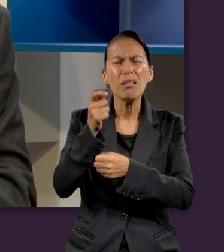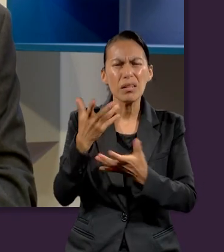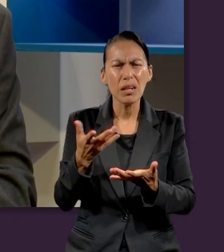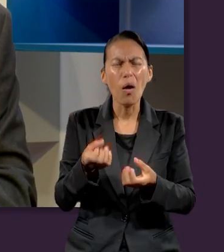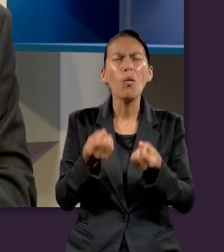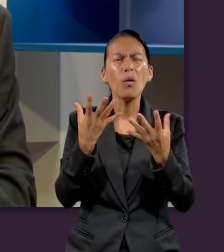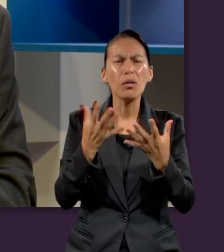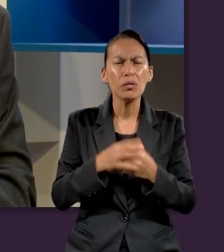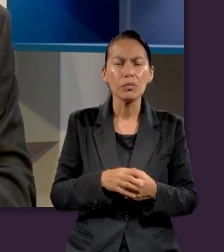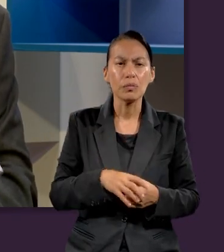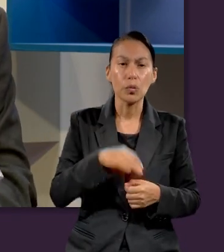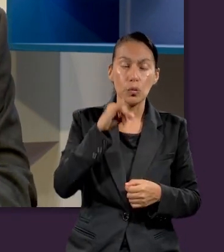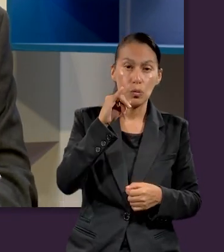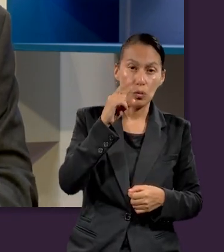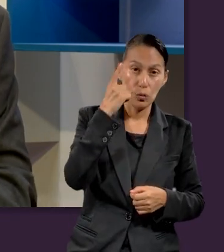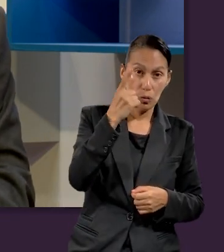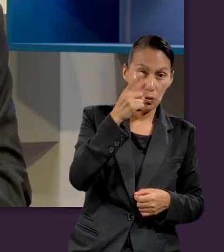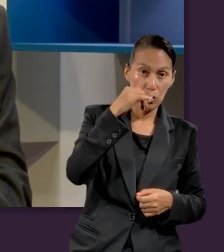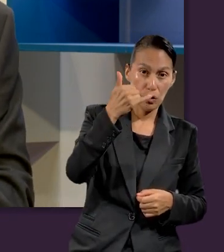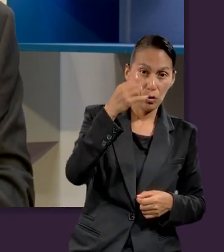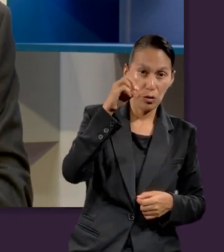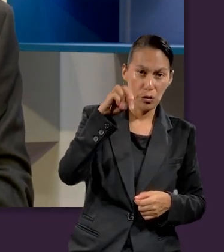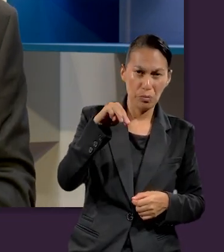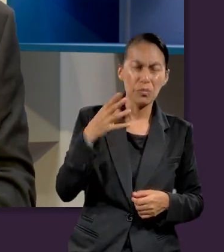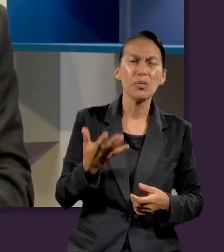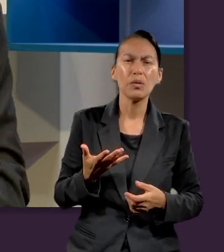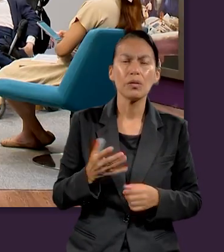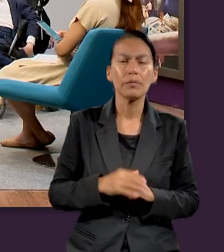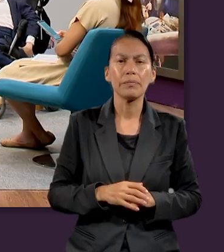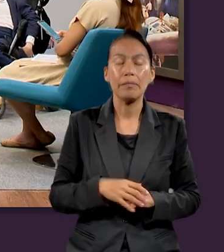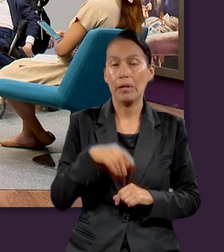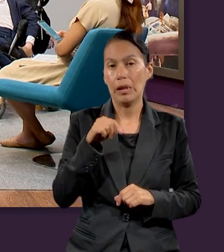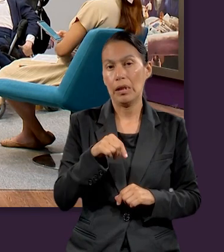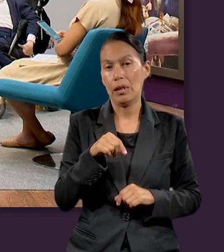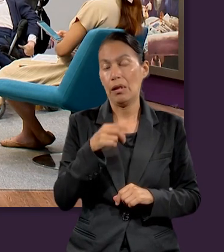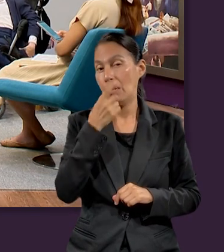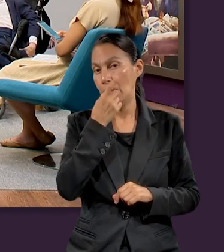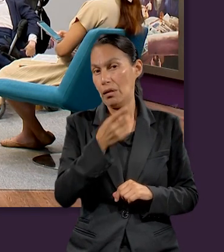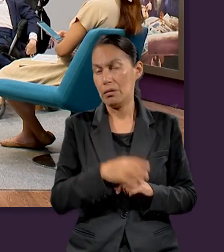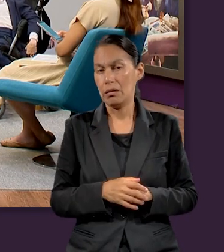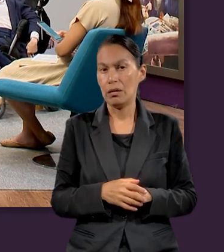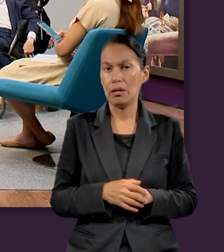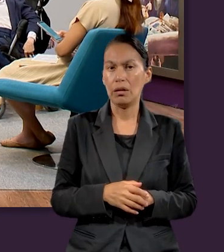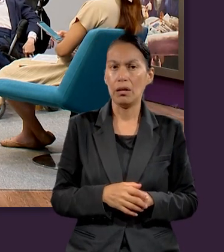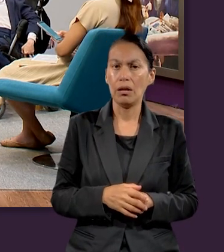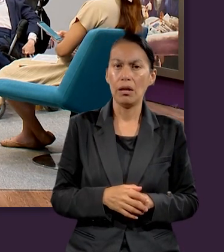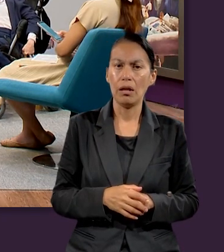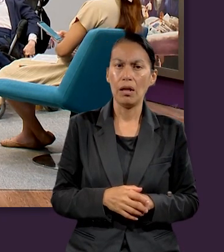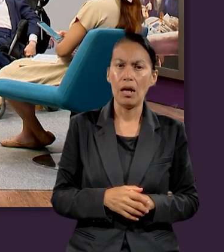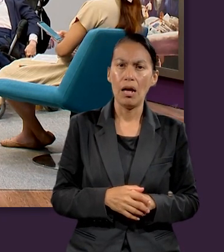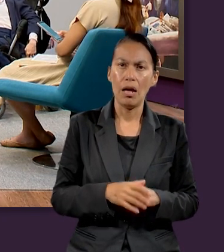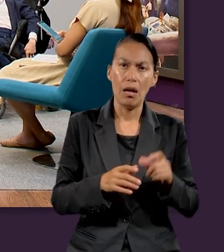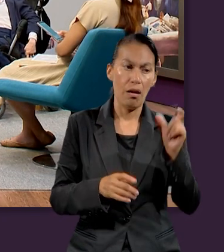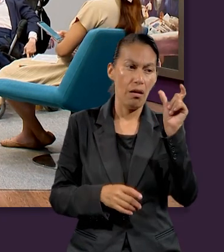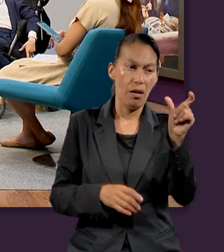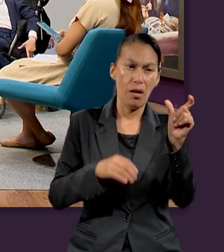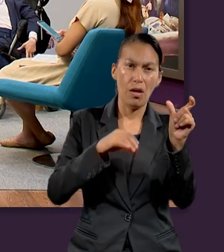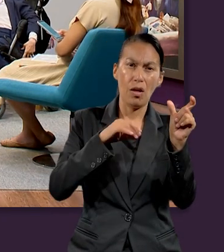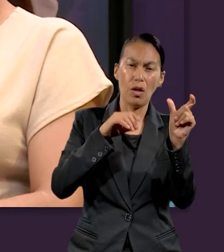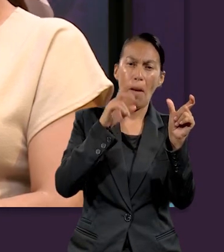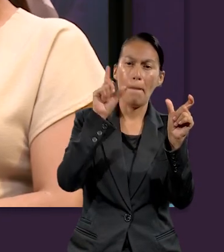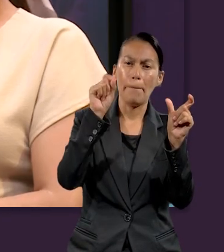cuánto abarca un Yom de acuerdo a la Biblia? Pues según aquí dice que esa palabra